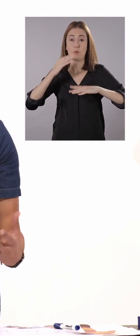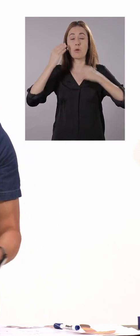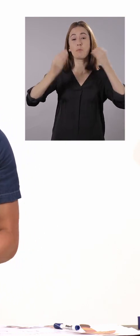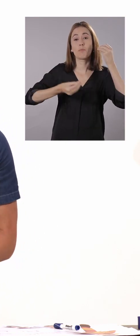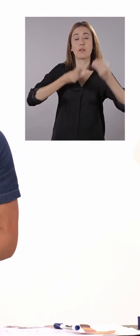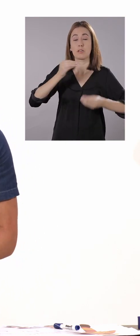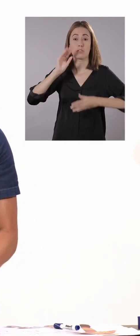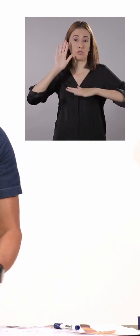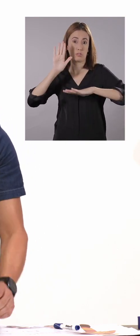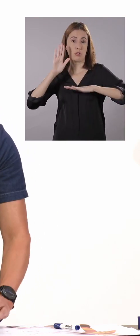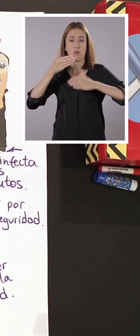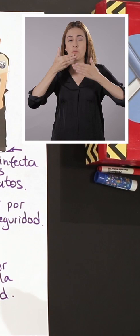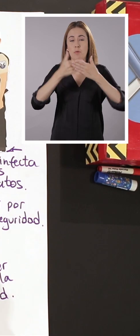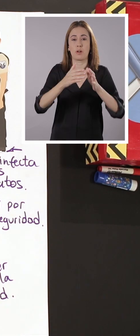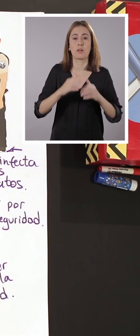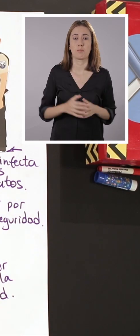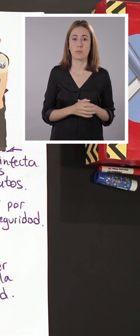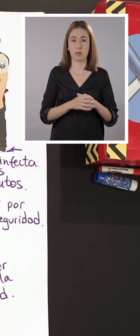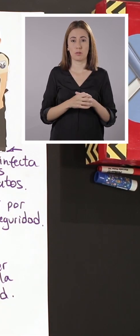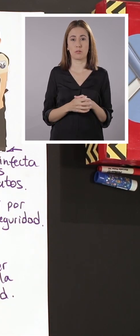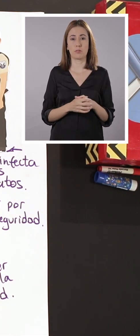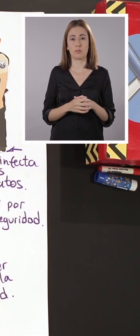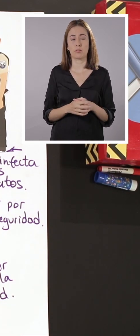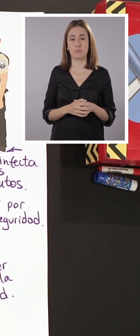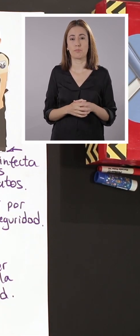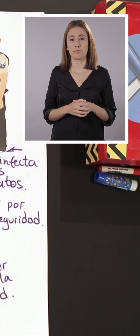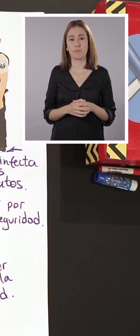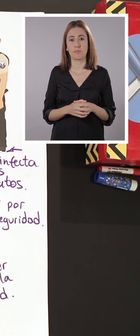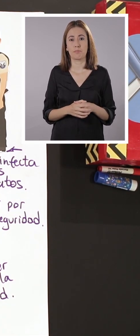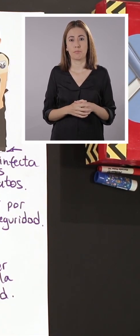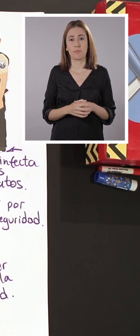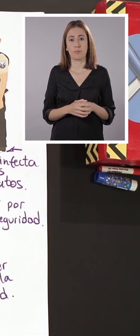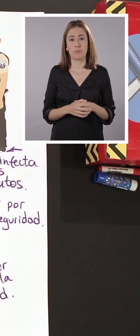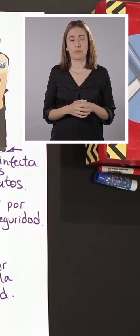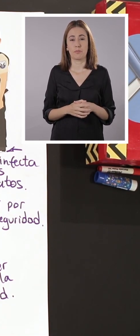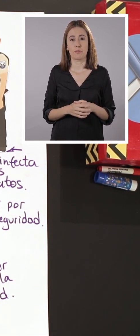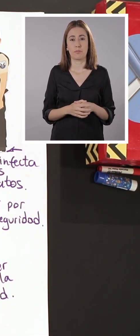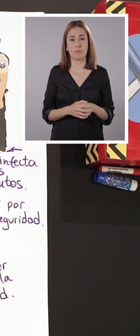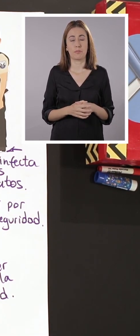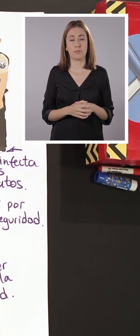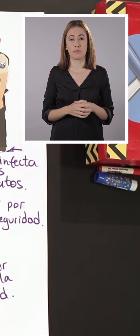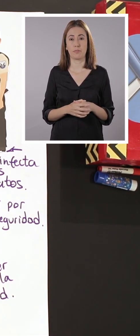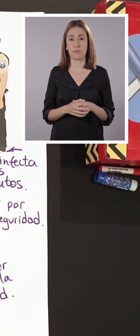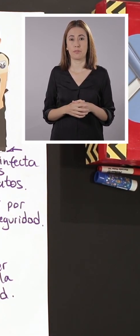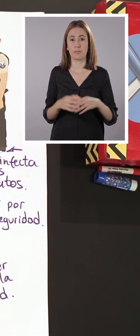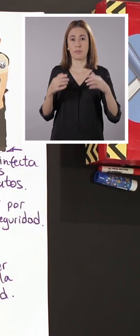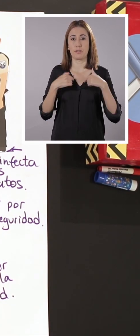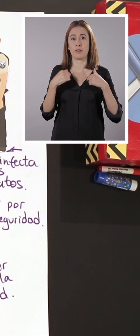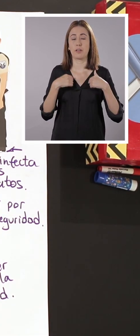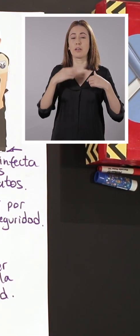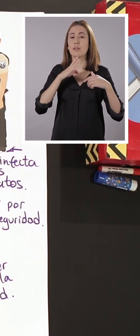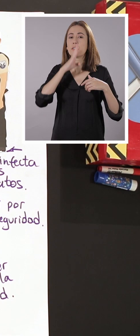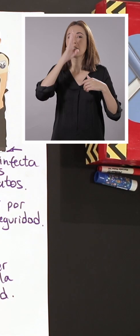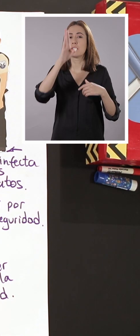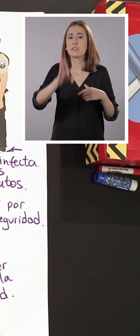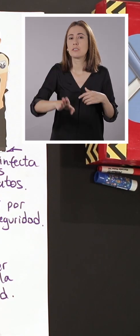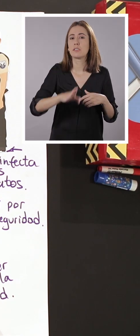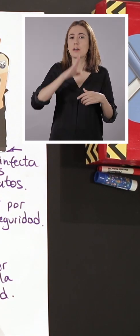protocolo de seguridad. Por ejemplo, llevaré siempre